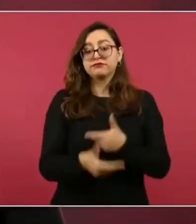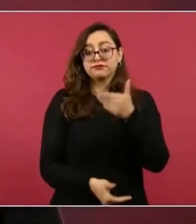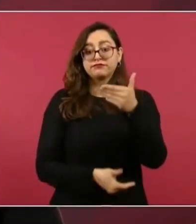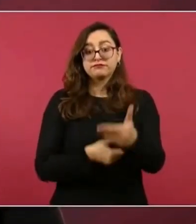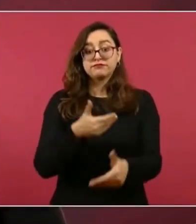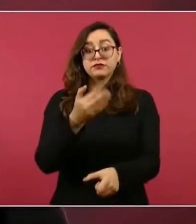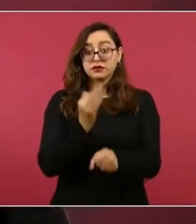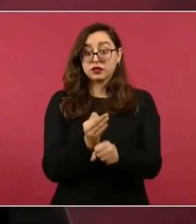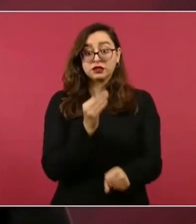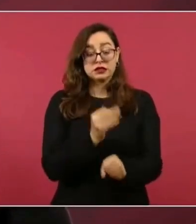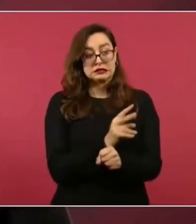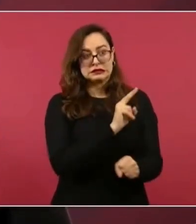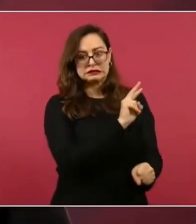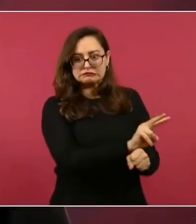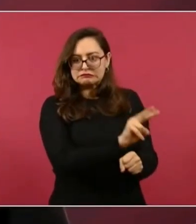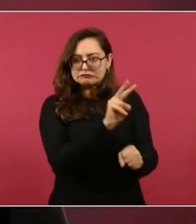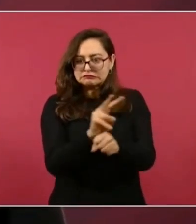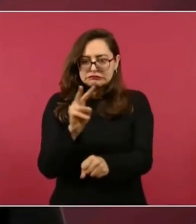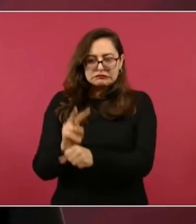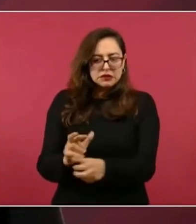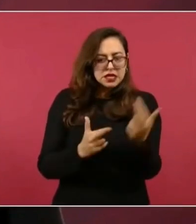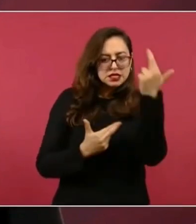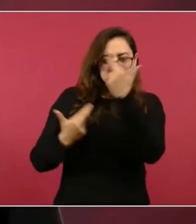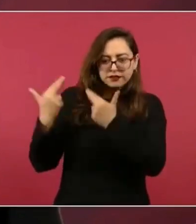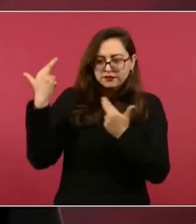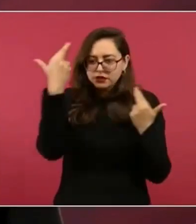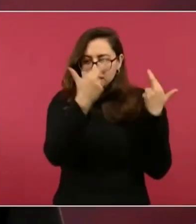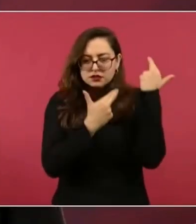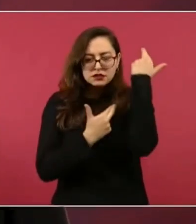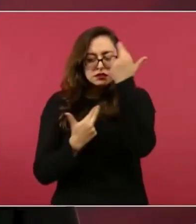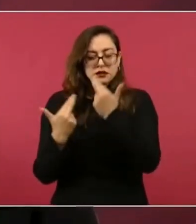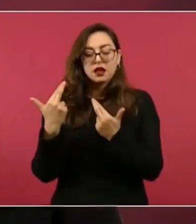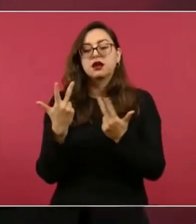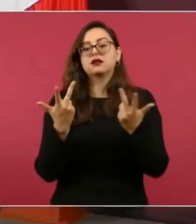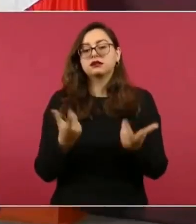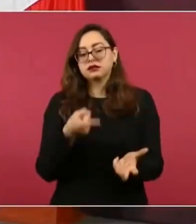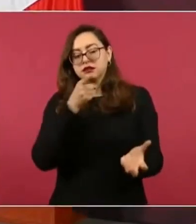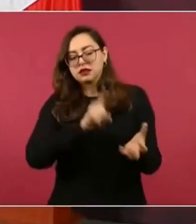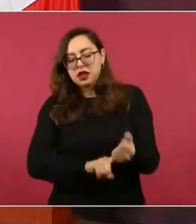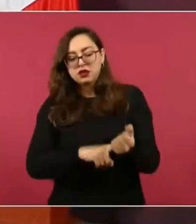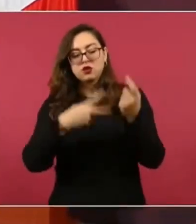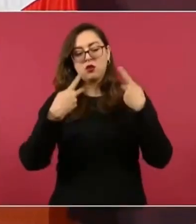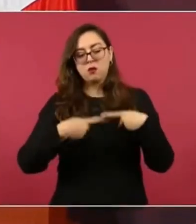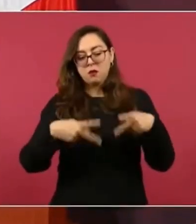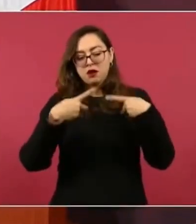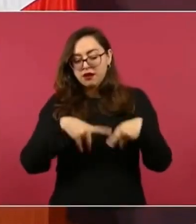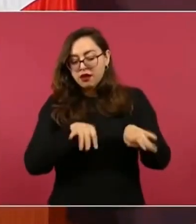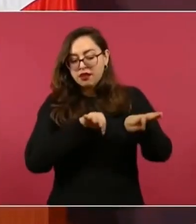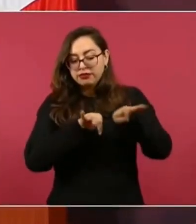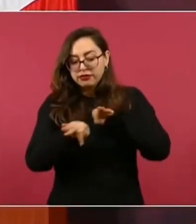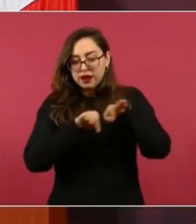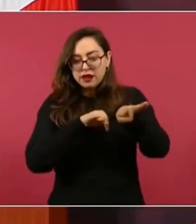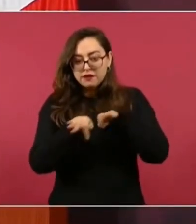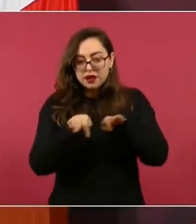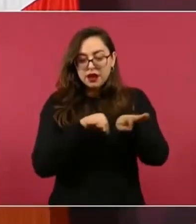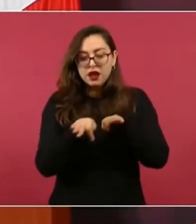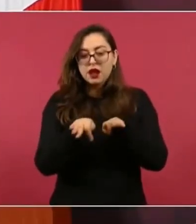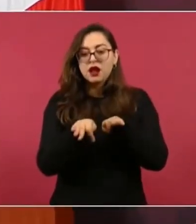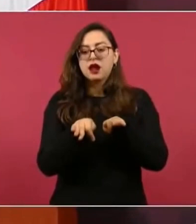supervisión para que quienes trabajan como